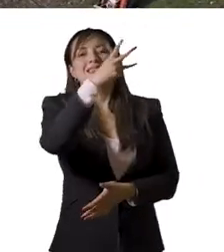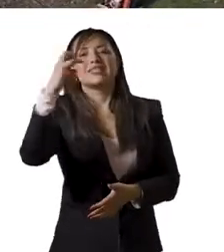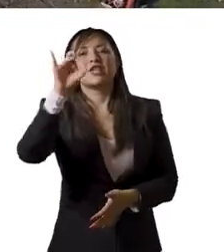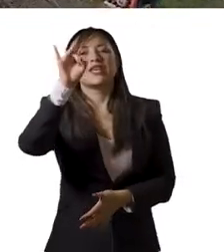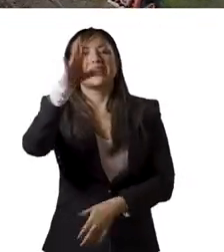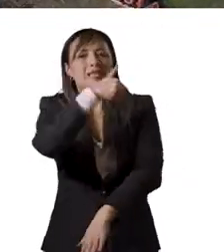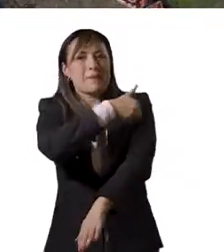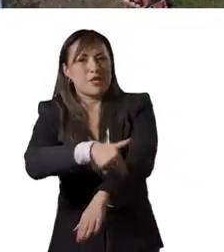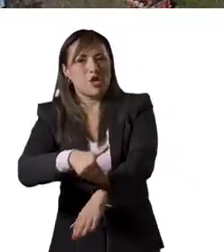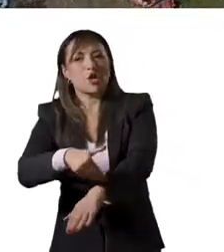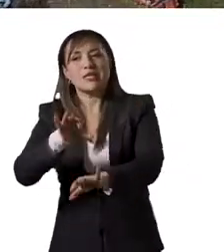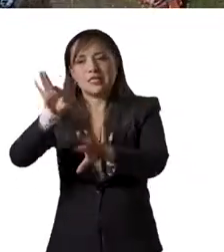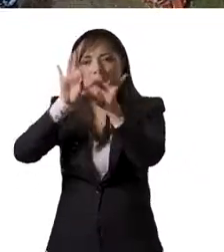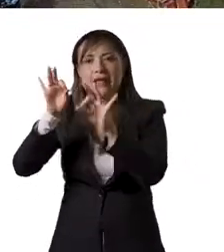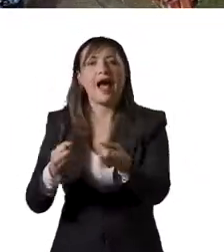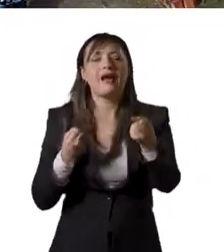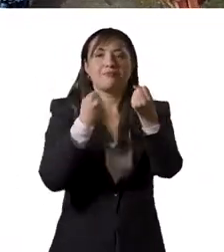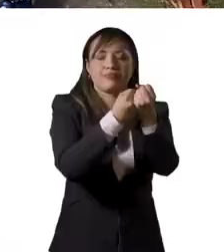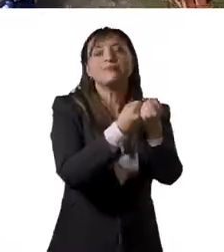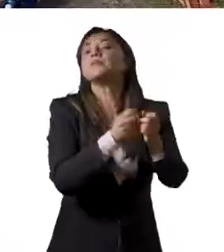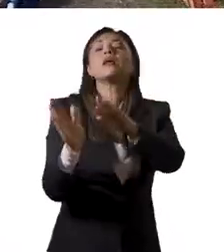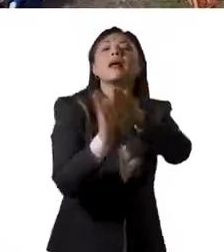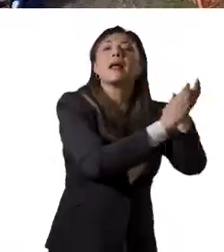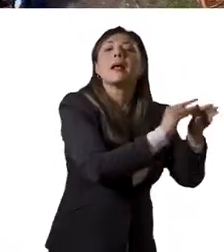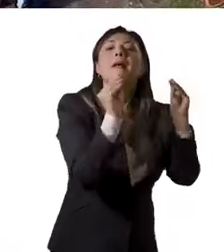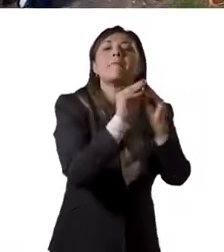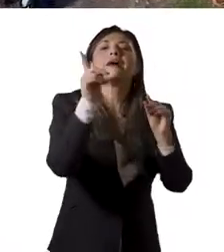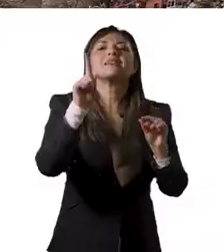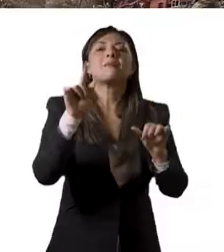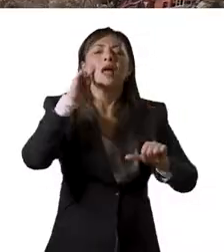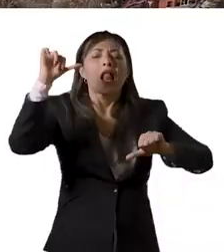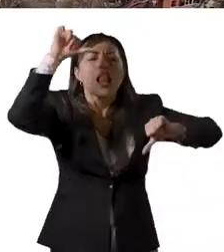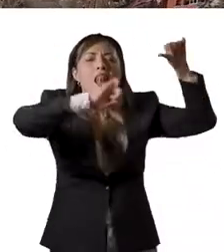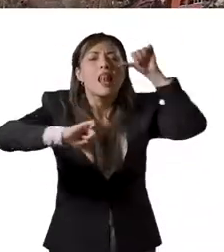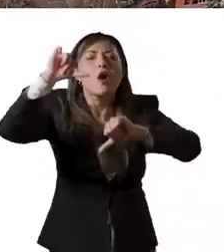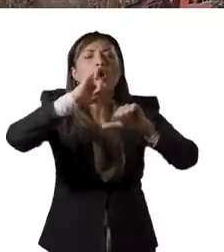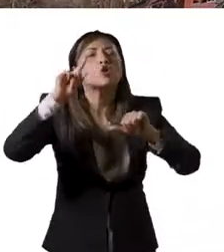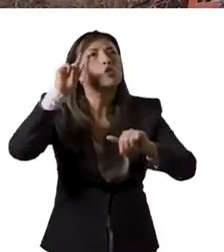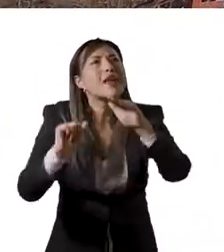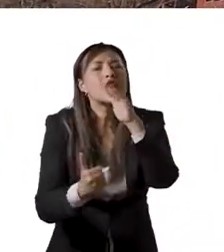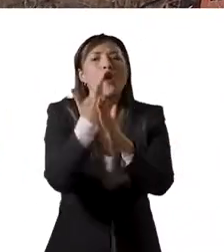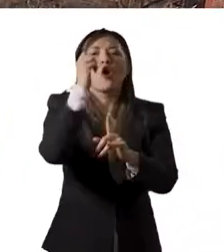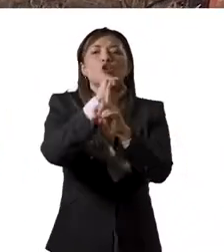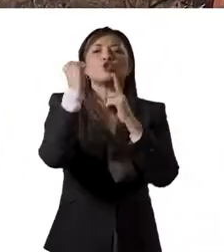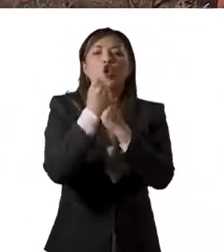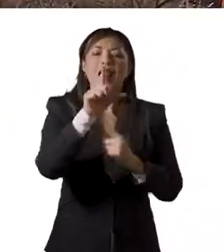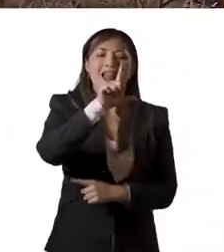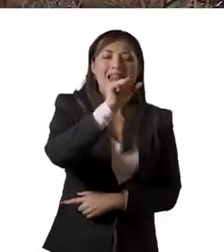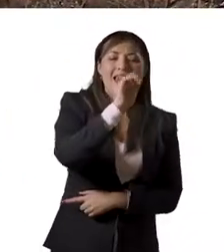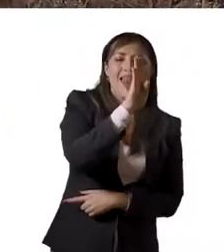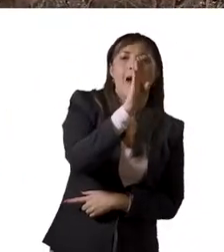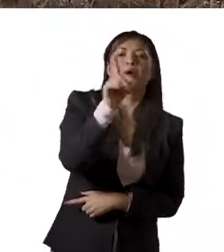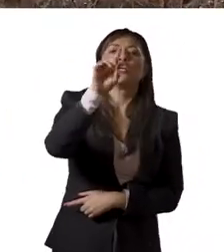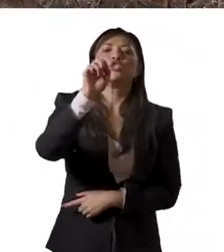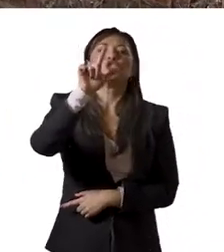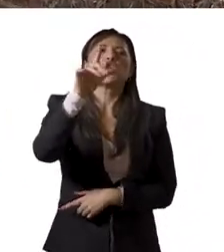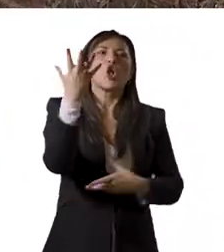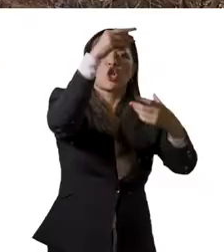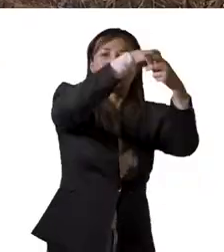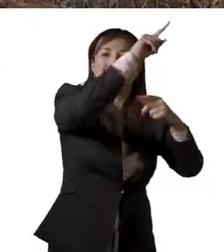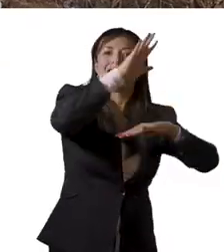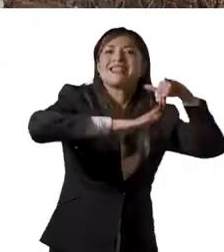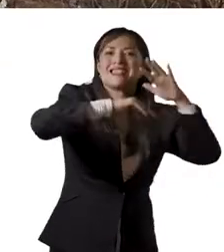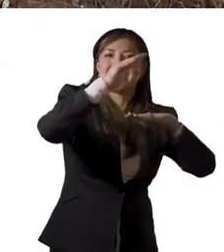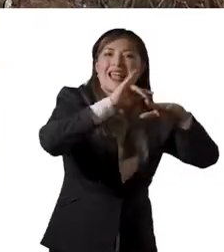total de $315,000,000,000. Además, se fortaleció el Laboratorio de Innovación Social LabSol